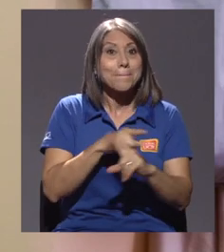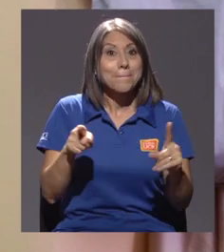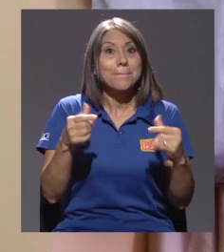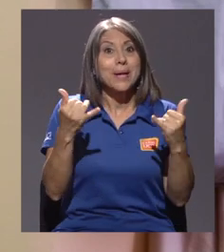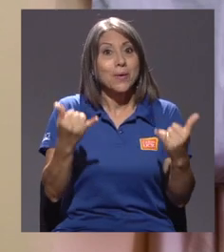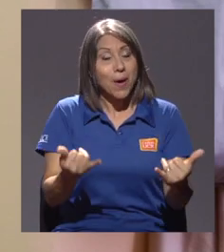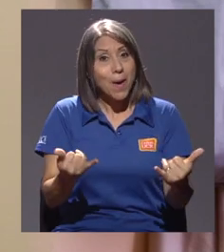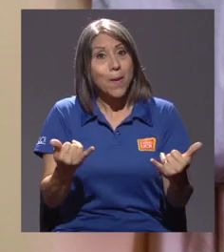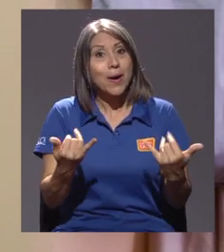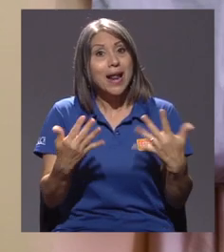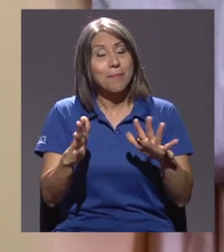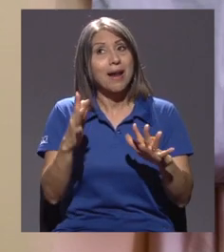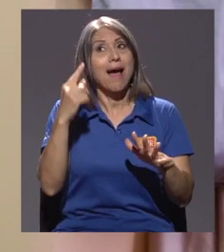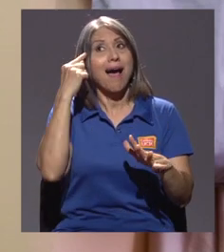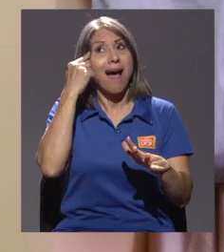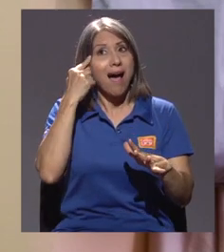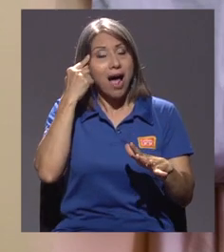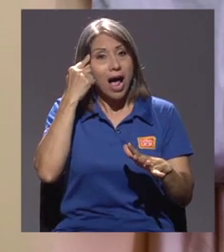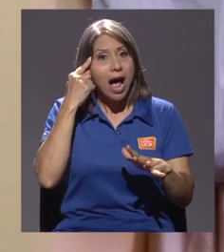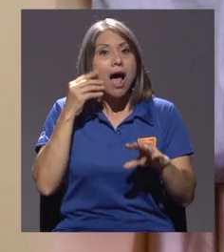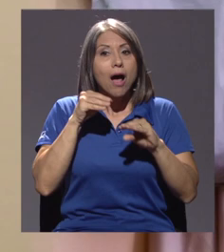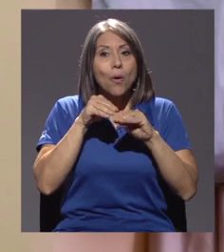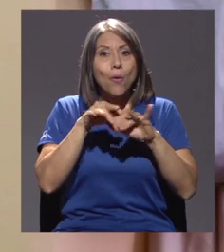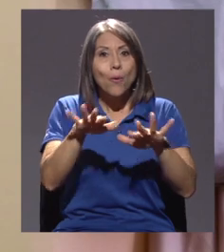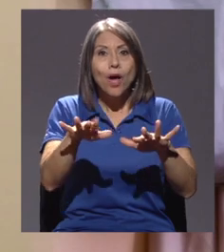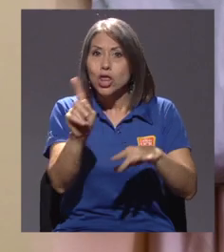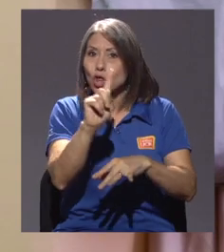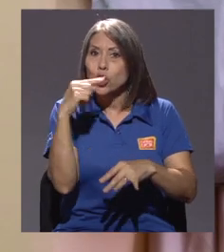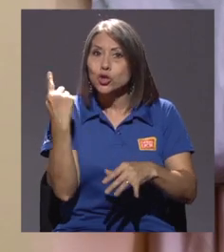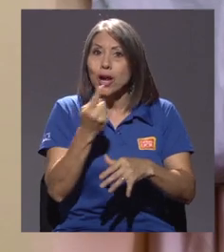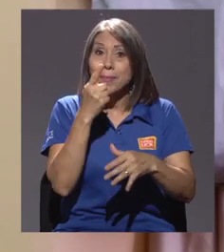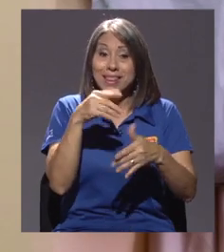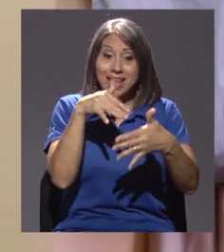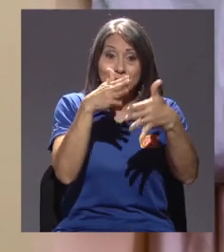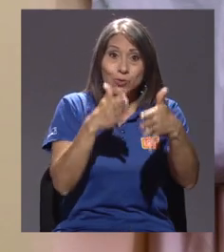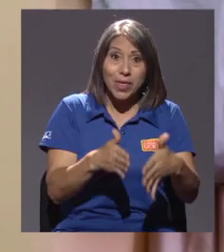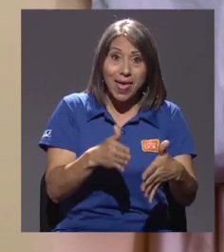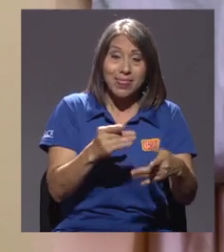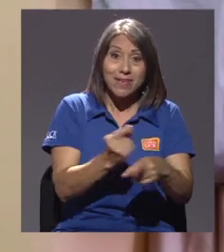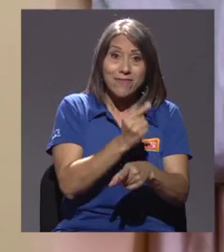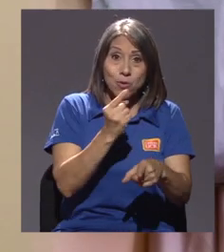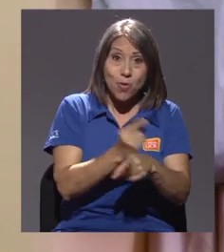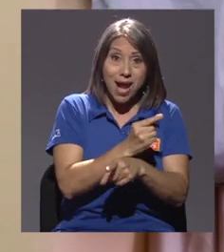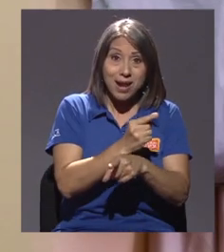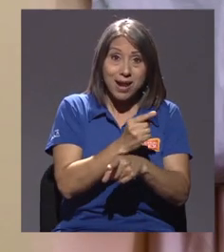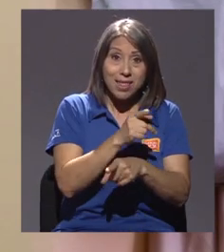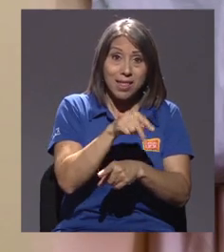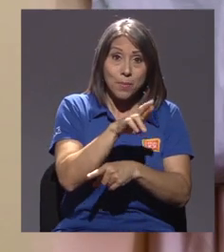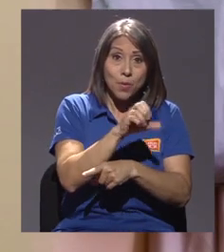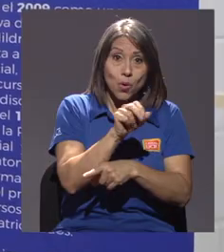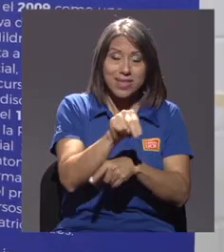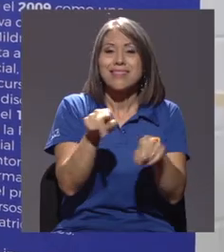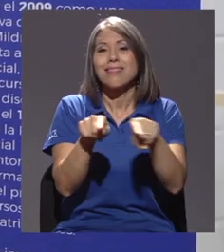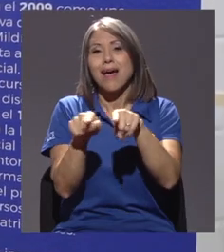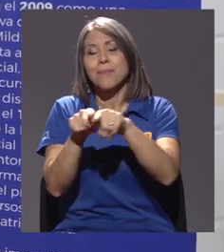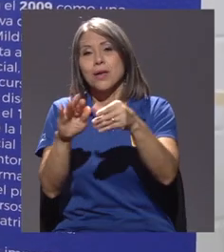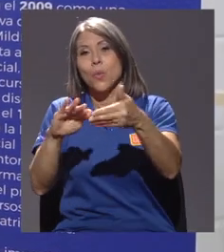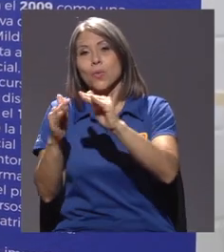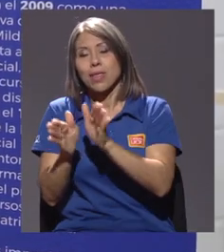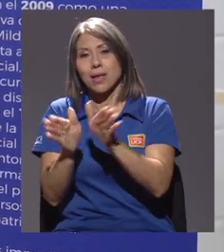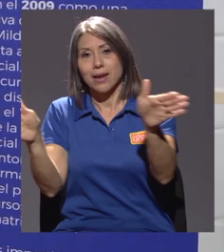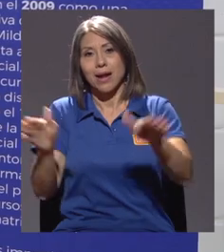concientización. De concientización no solo del estudiante regular de PROIN, sino de la comunidad en general.